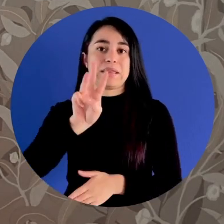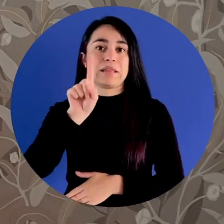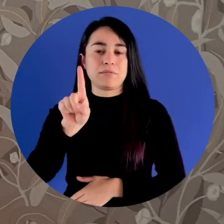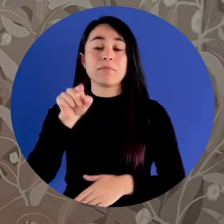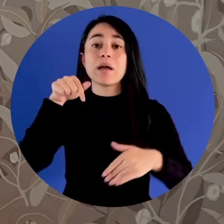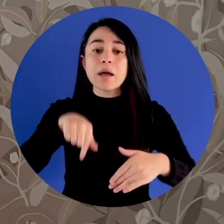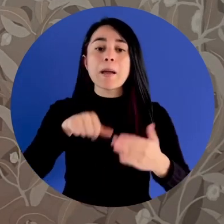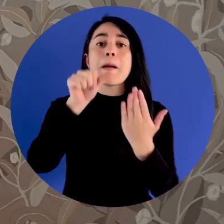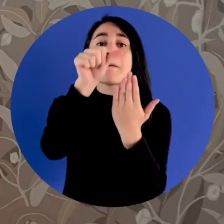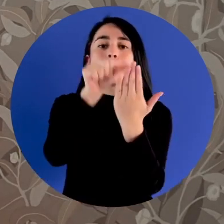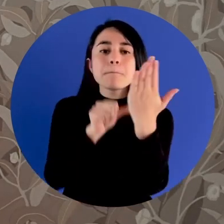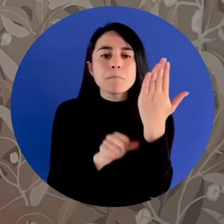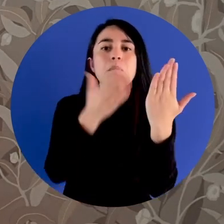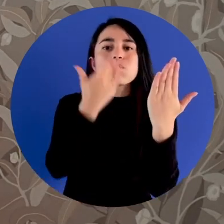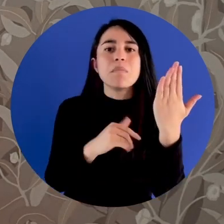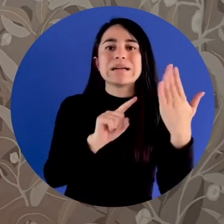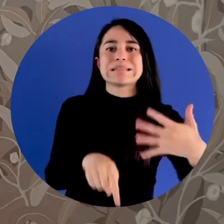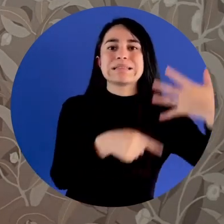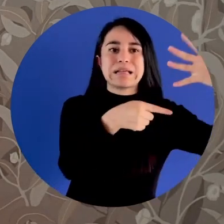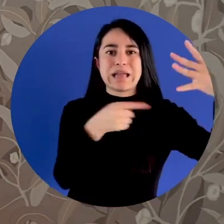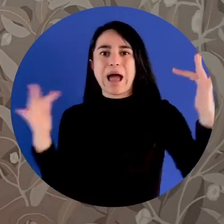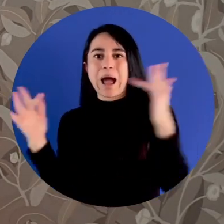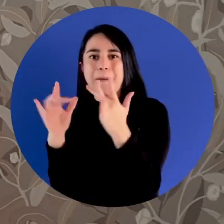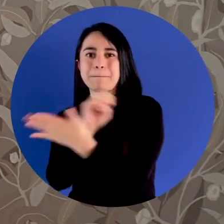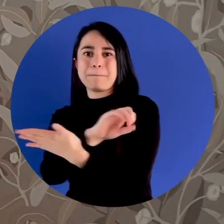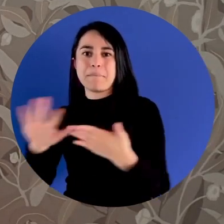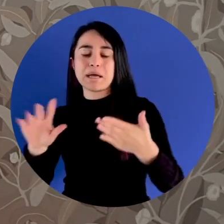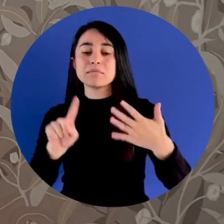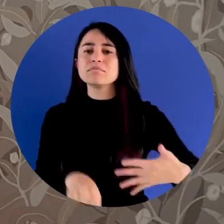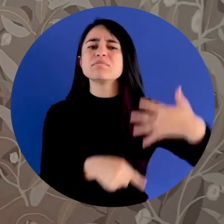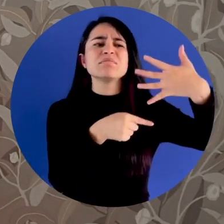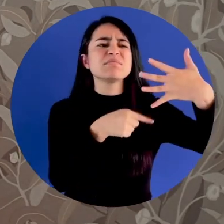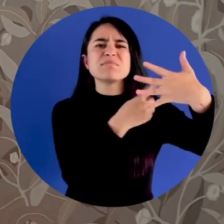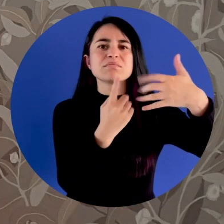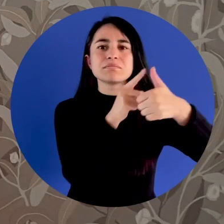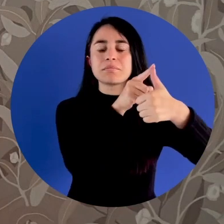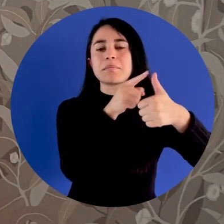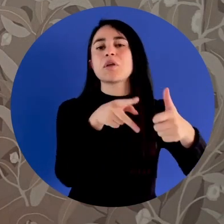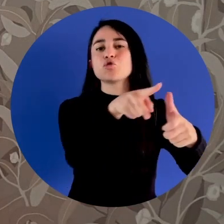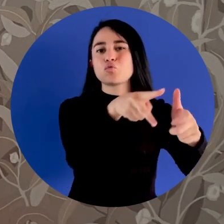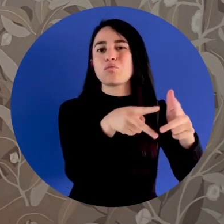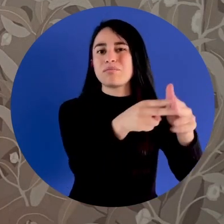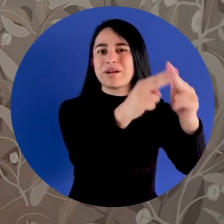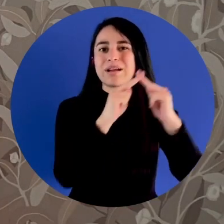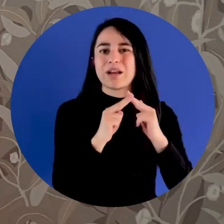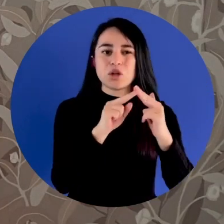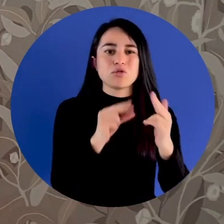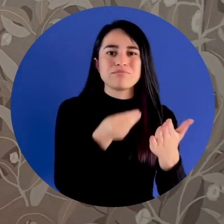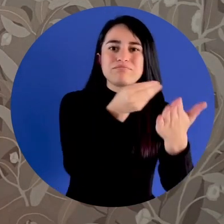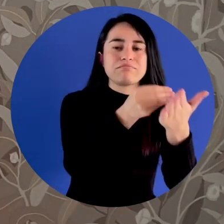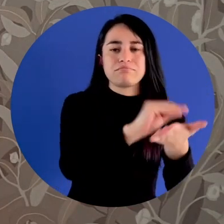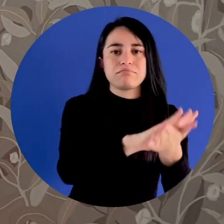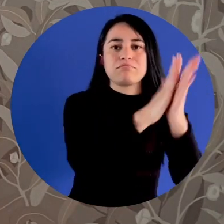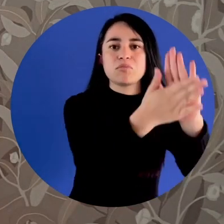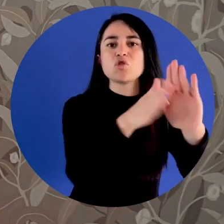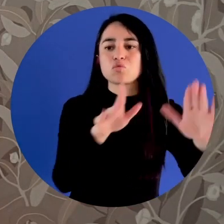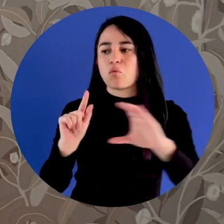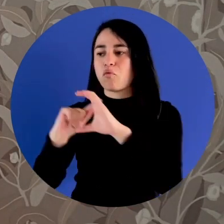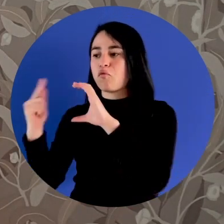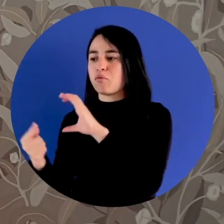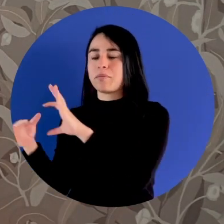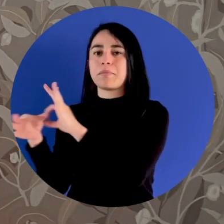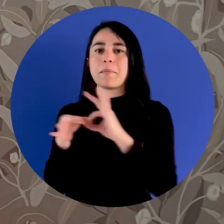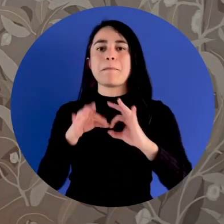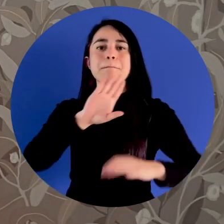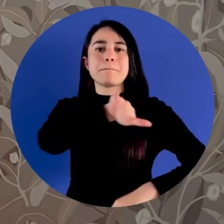representadas a través de seis programas. El primer programa es la beca Crédito Condonable Fullbright en Ciencias para